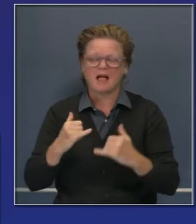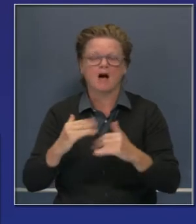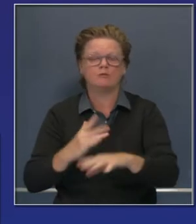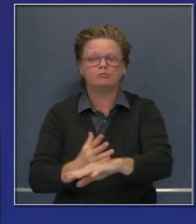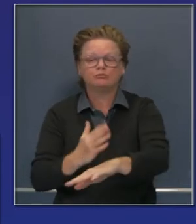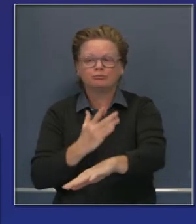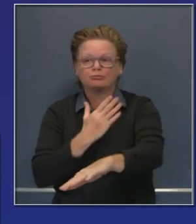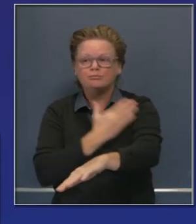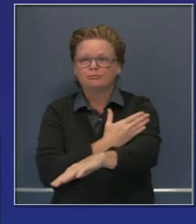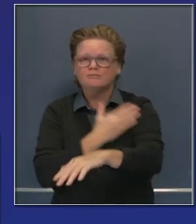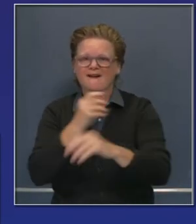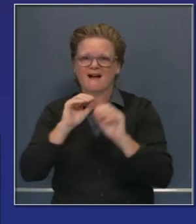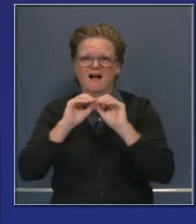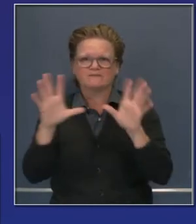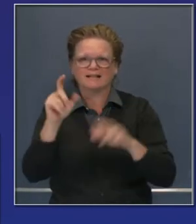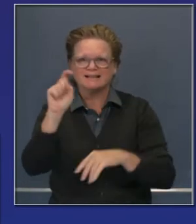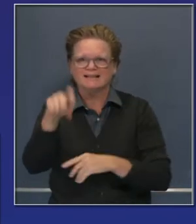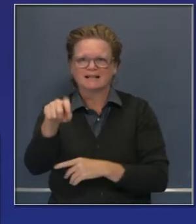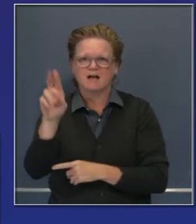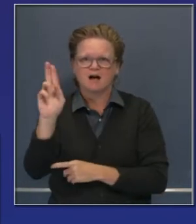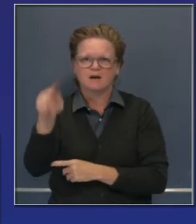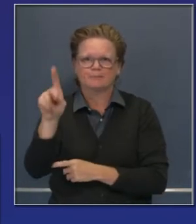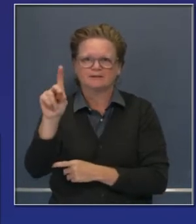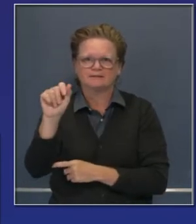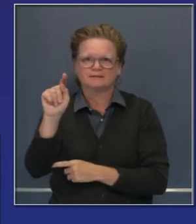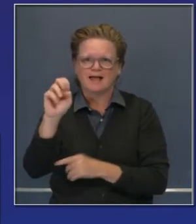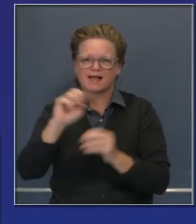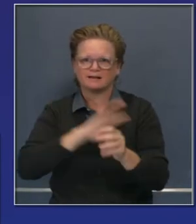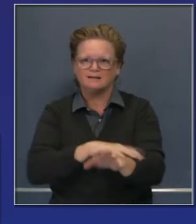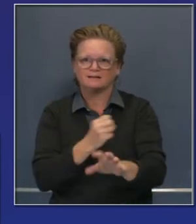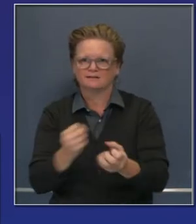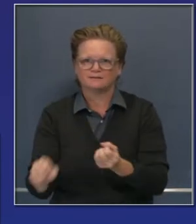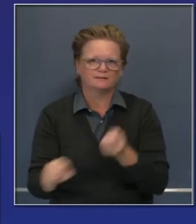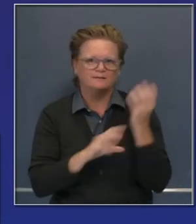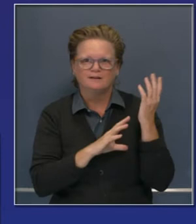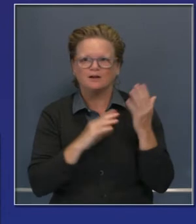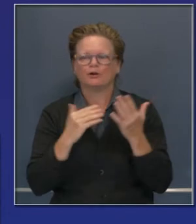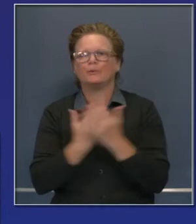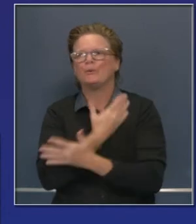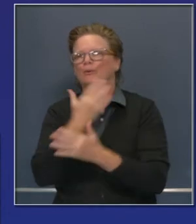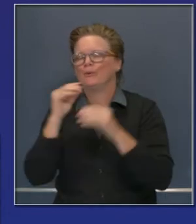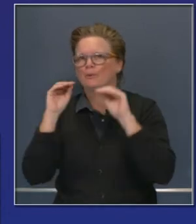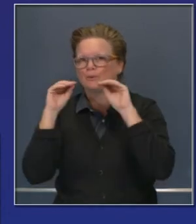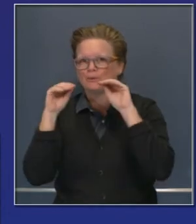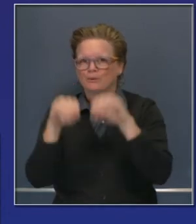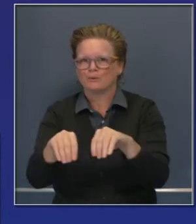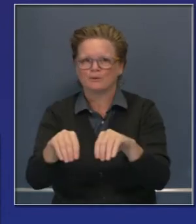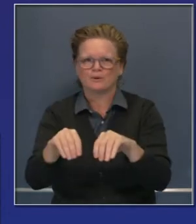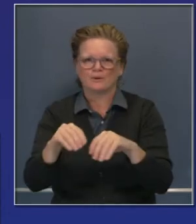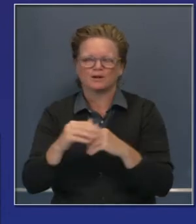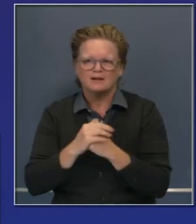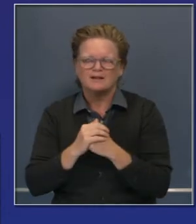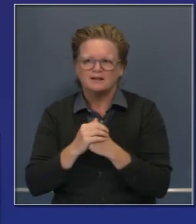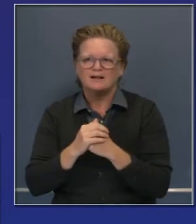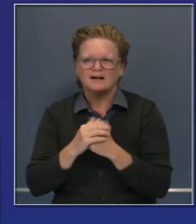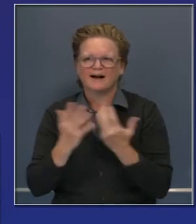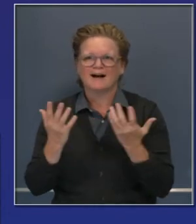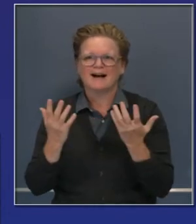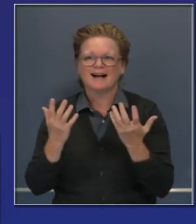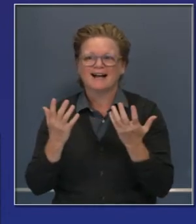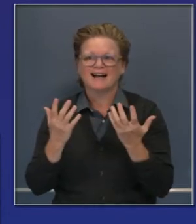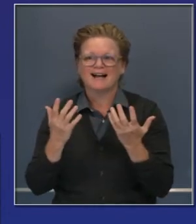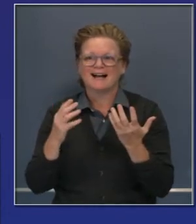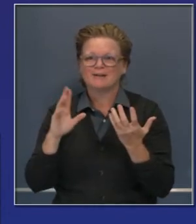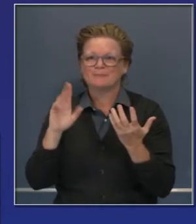Sistemas que deben ser actualizados realmente. Que francamente deben ser reemplazados. Pero sin